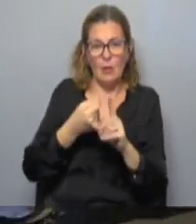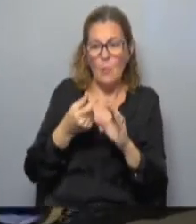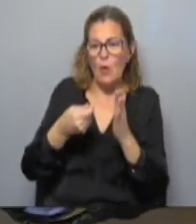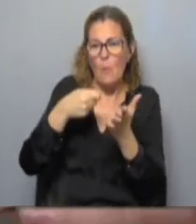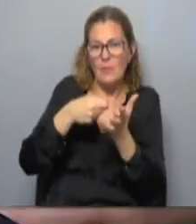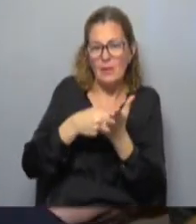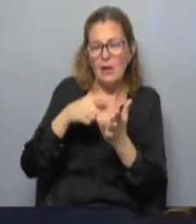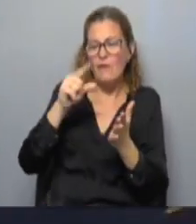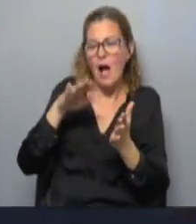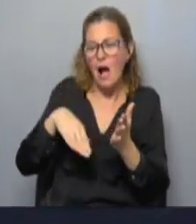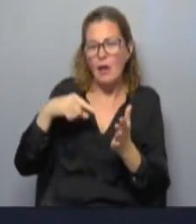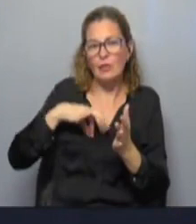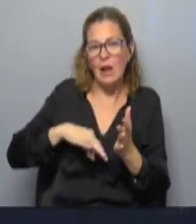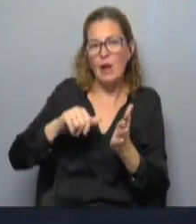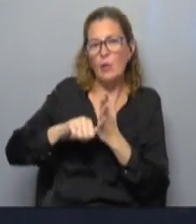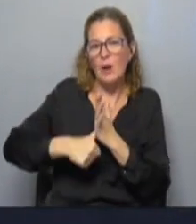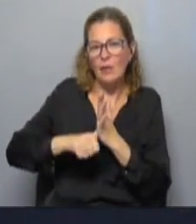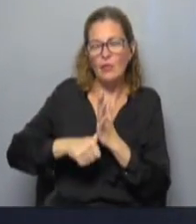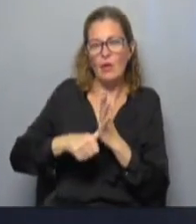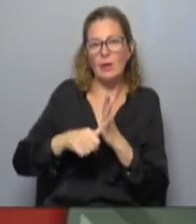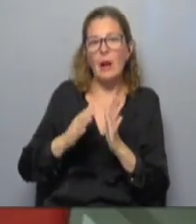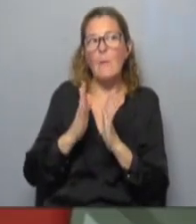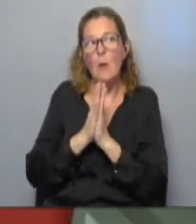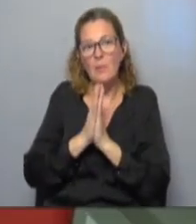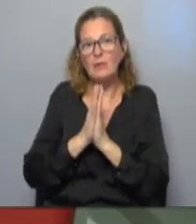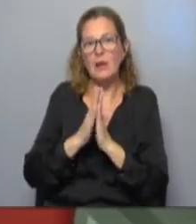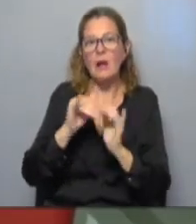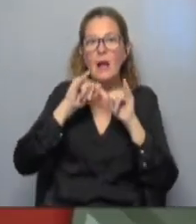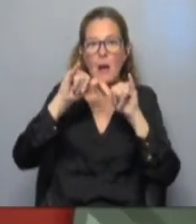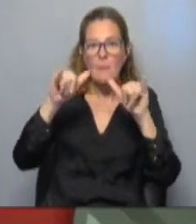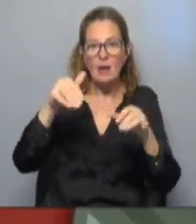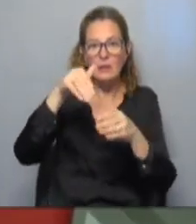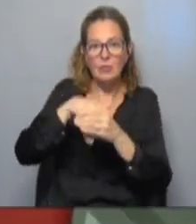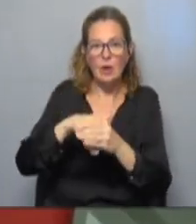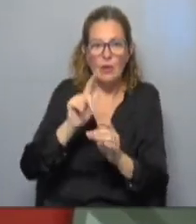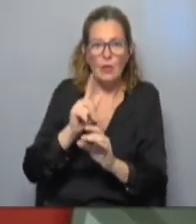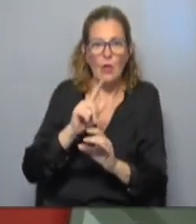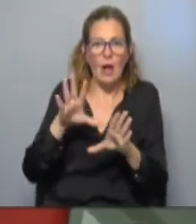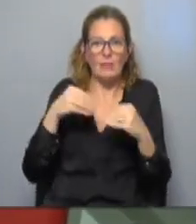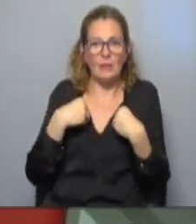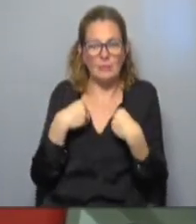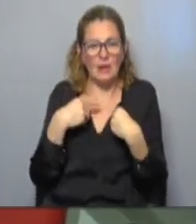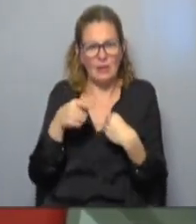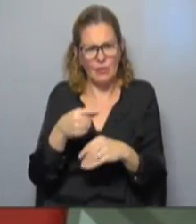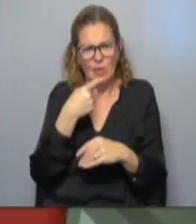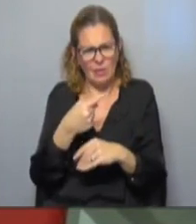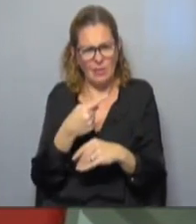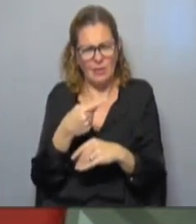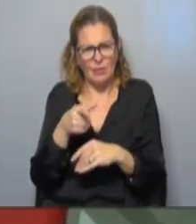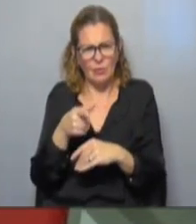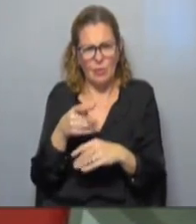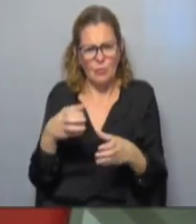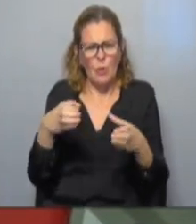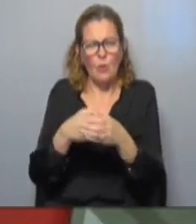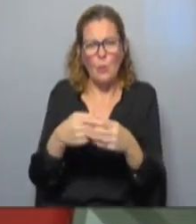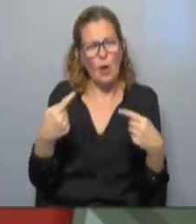caros, que les bajaron los salarios y jubilaciones, que las promesas que le hicieron en campaña electoral no se están cumpliendo? ¿Eso es deslealtad o eso es ser un